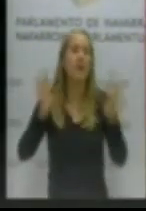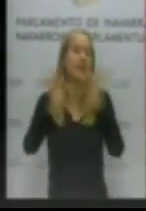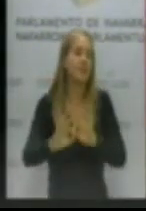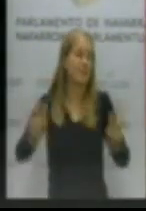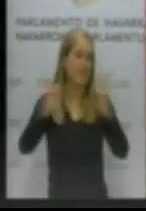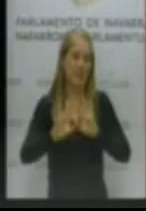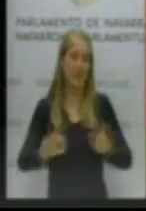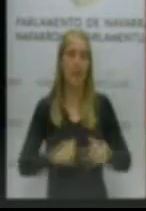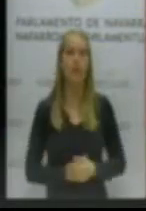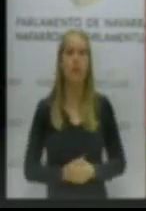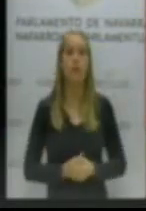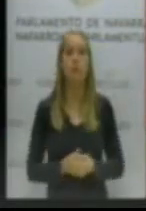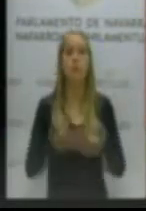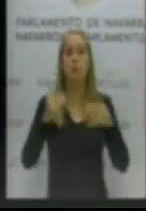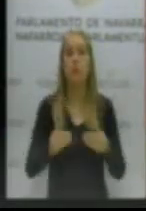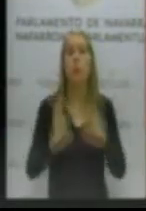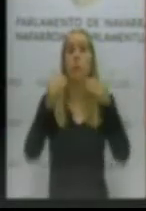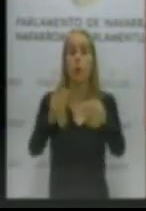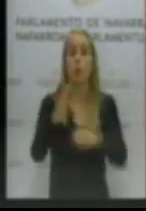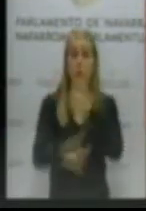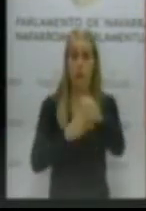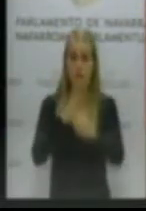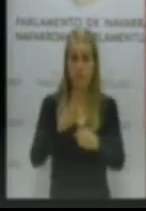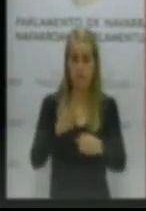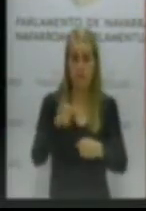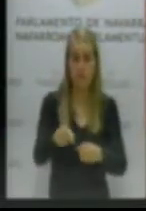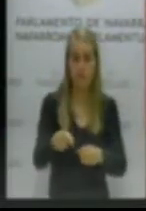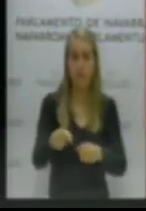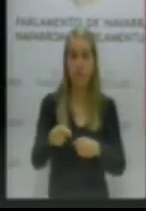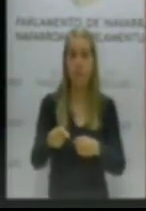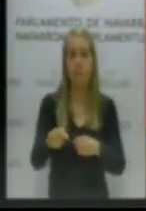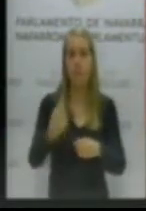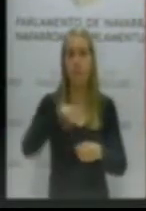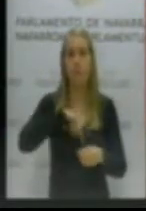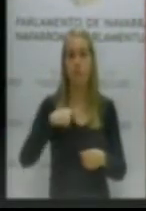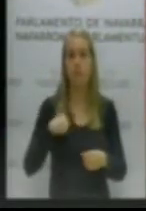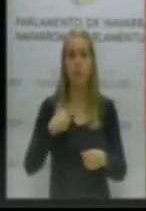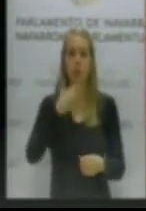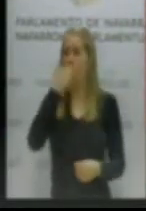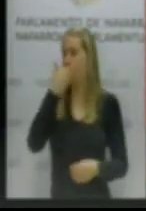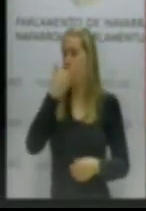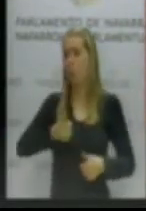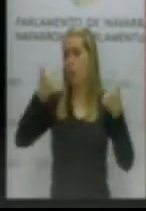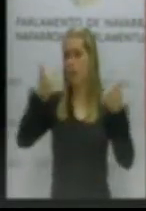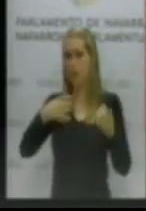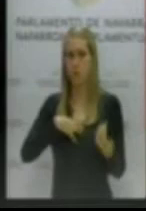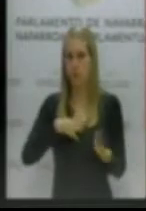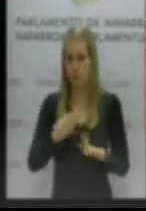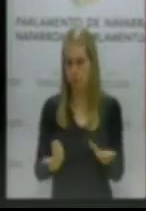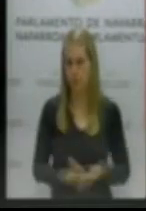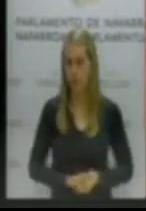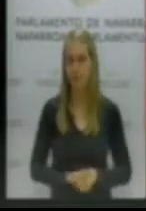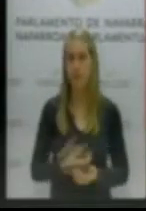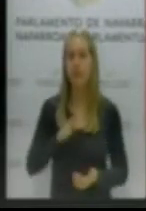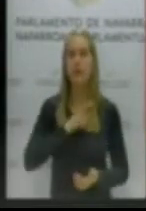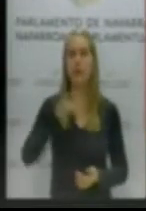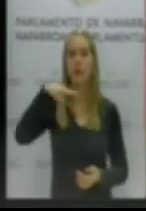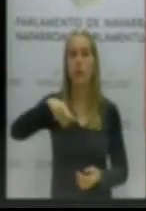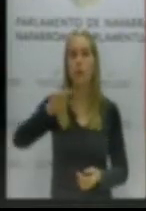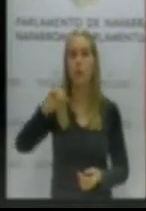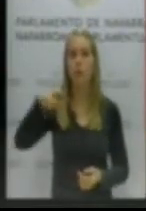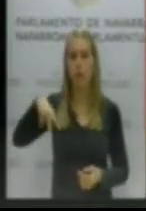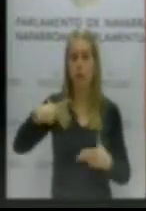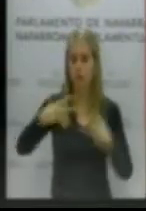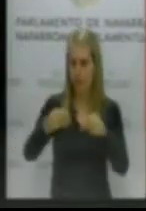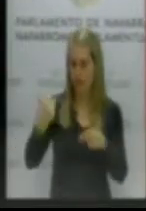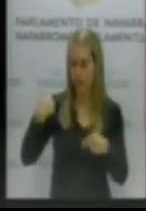Así que para la próxima legislatura ya saben podemos hacer más el ridículo. En cuanto a señor Núñez señor Núñez y termino